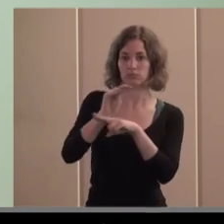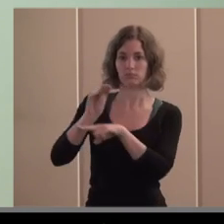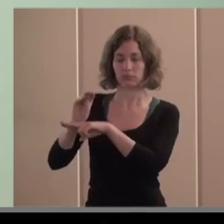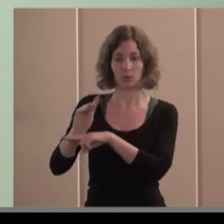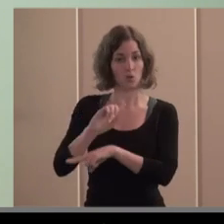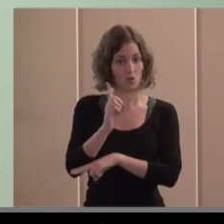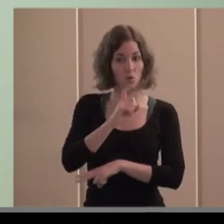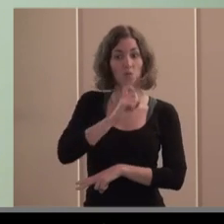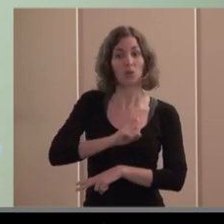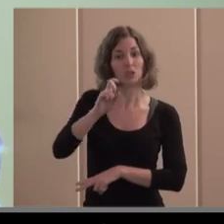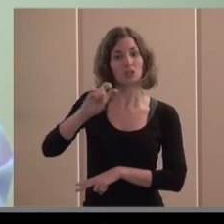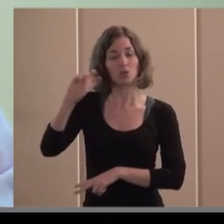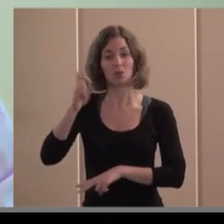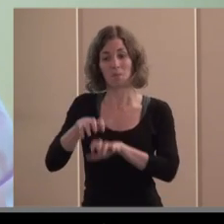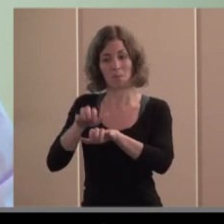que captan